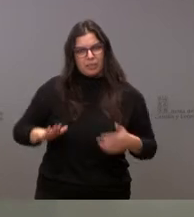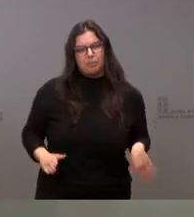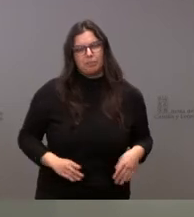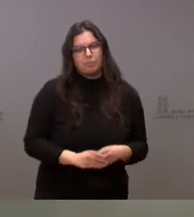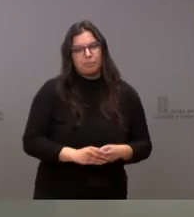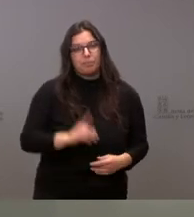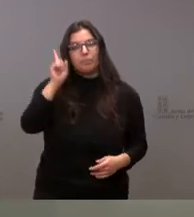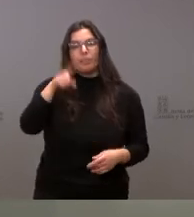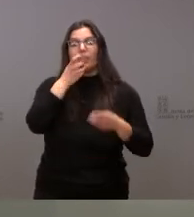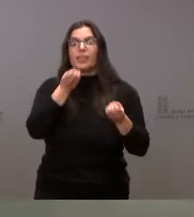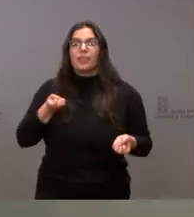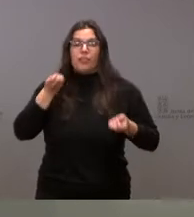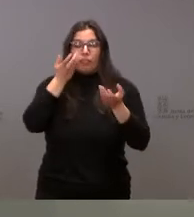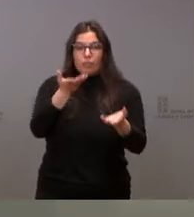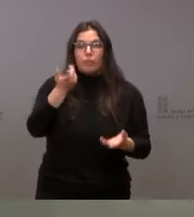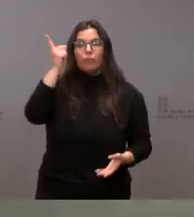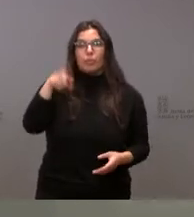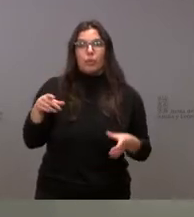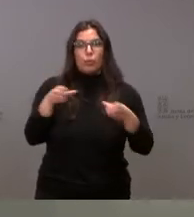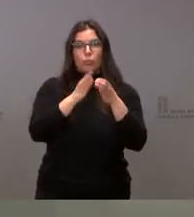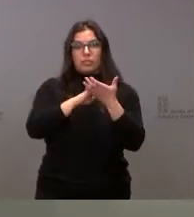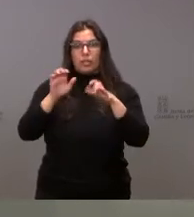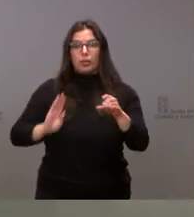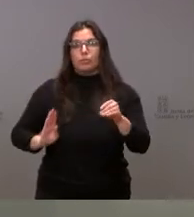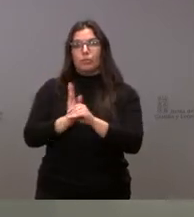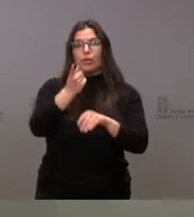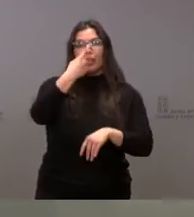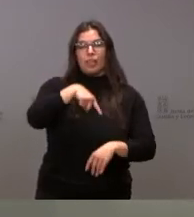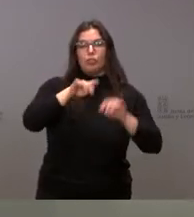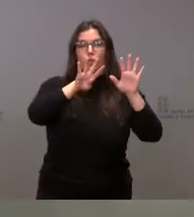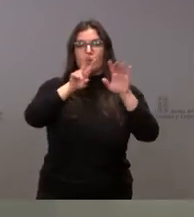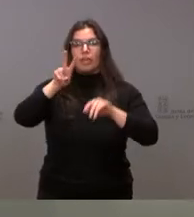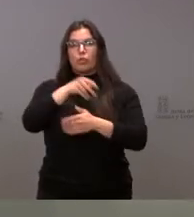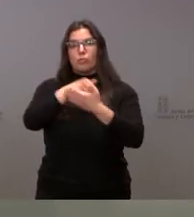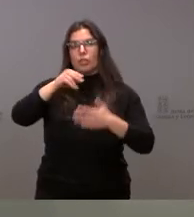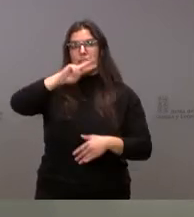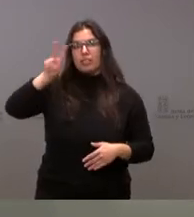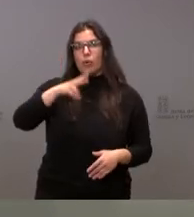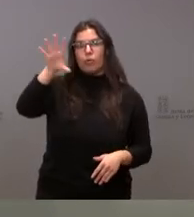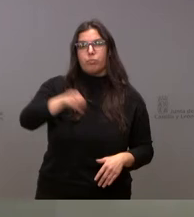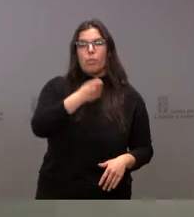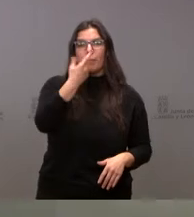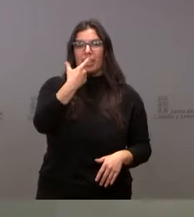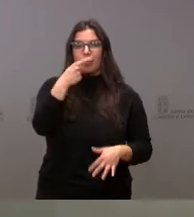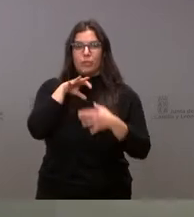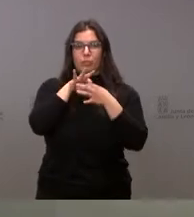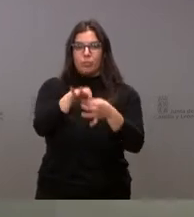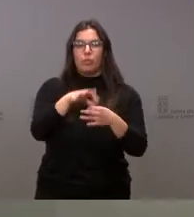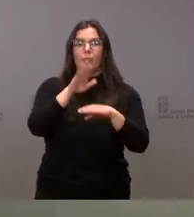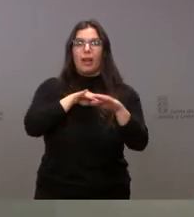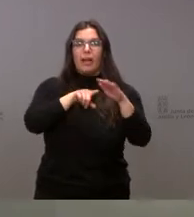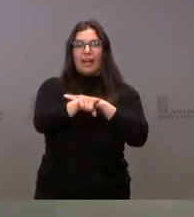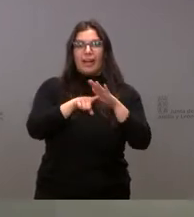asimismo que la Junta invierte 192 millones de euros en medicamentos destinados a la Gerencia